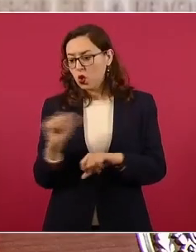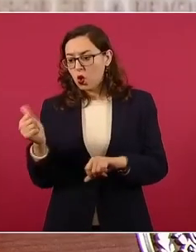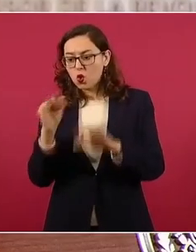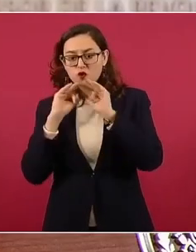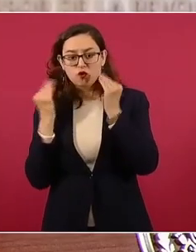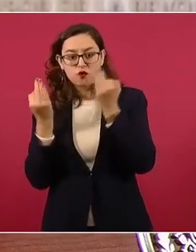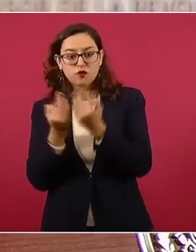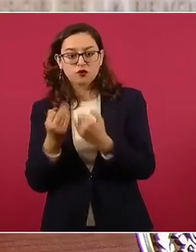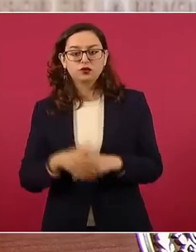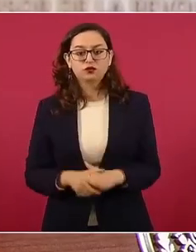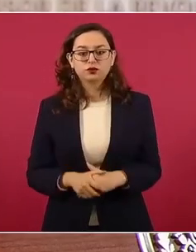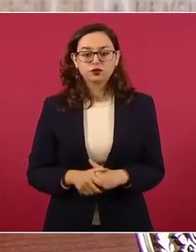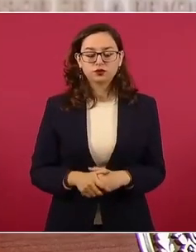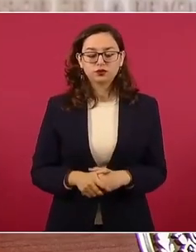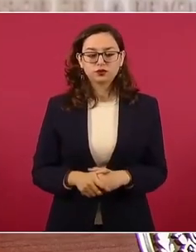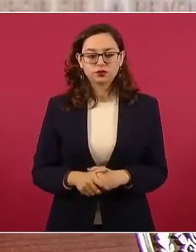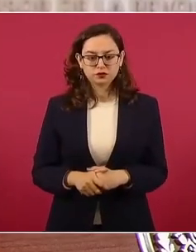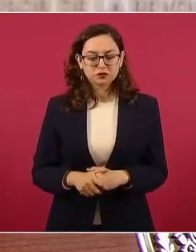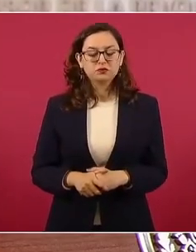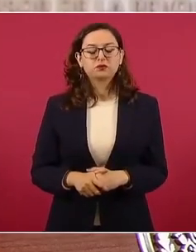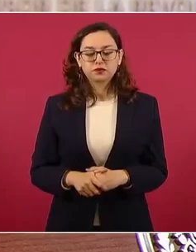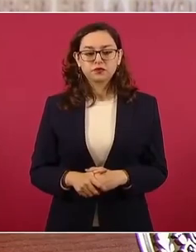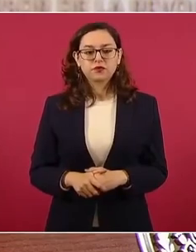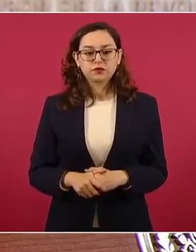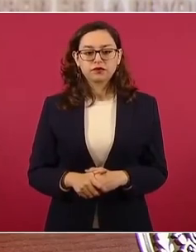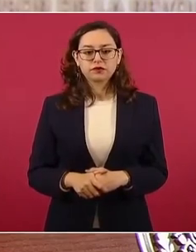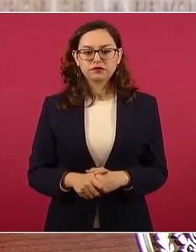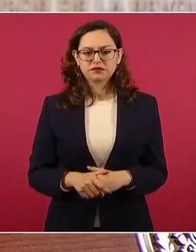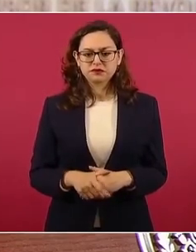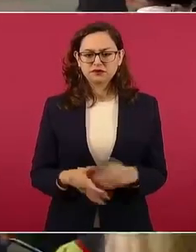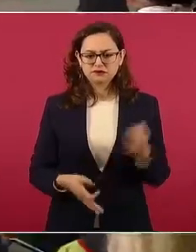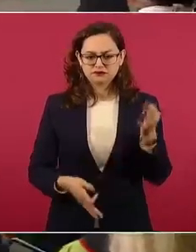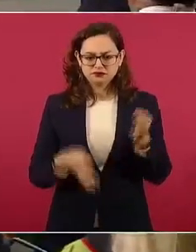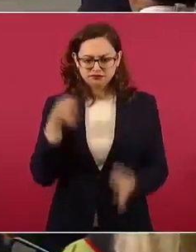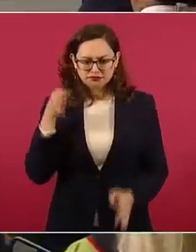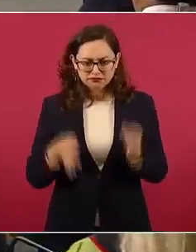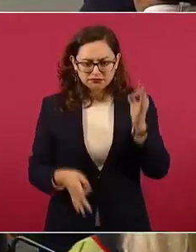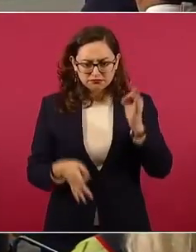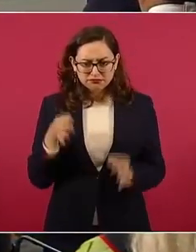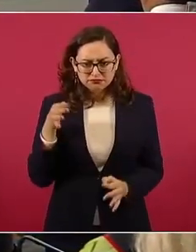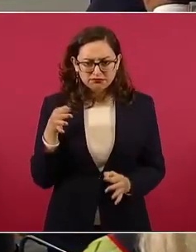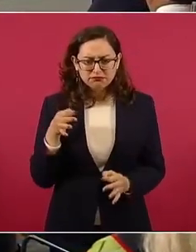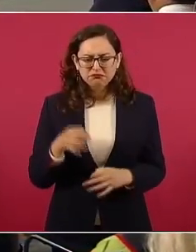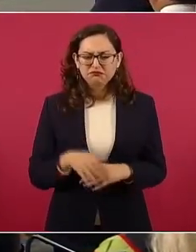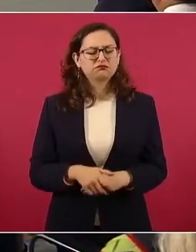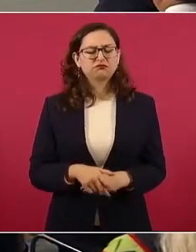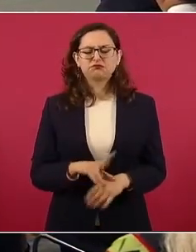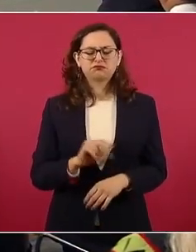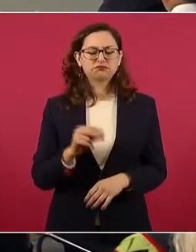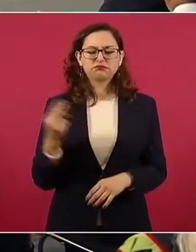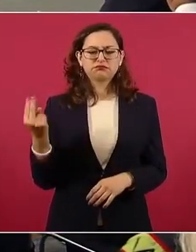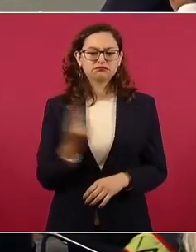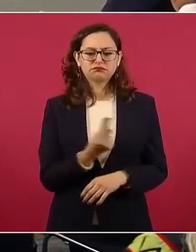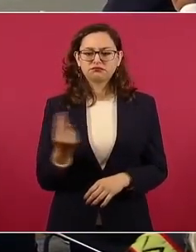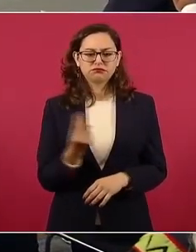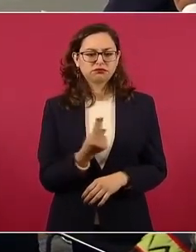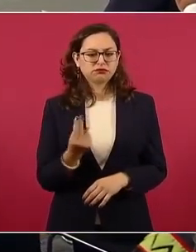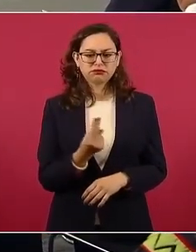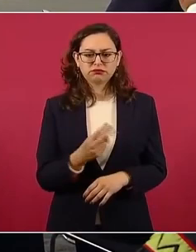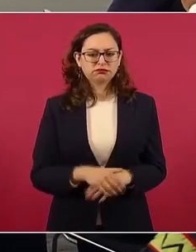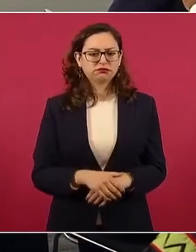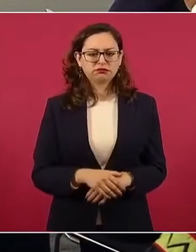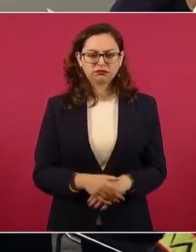seguridad nacional? Ya no a tribunales, ya se estableció el